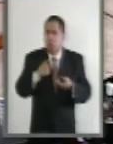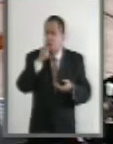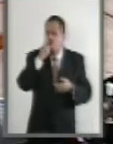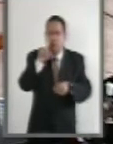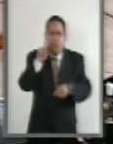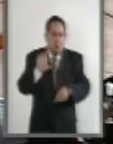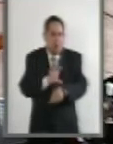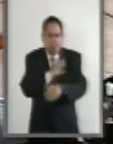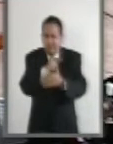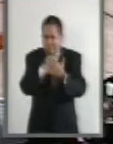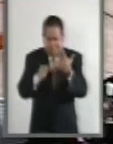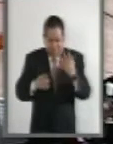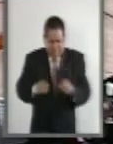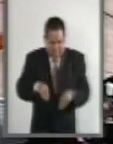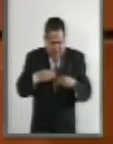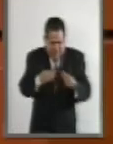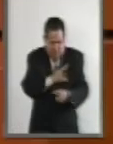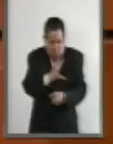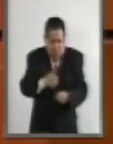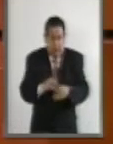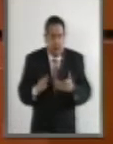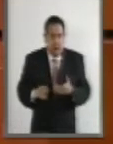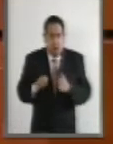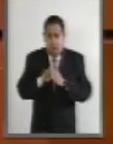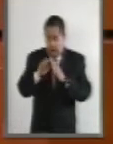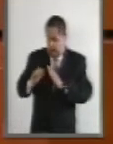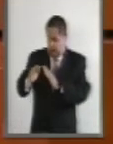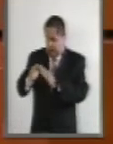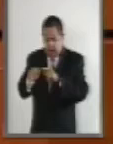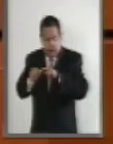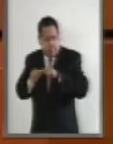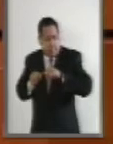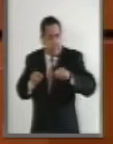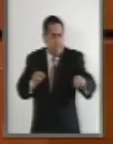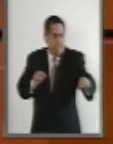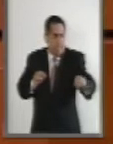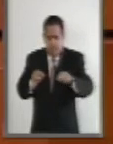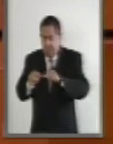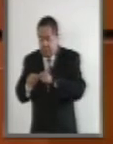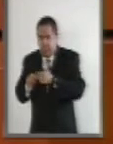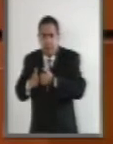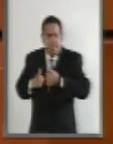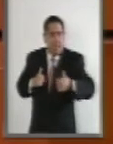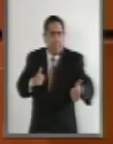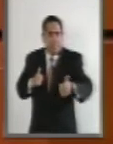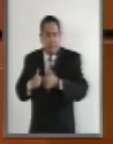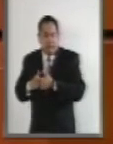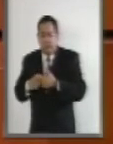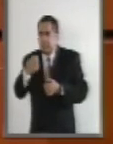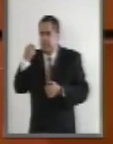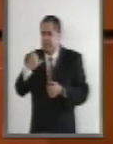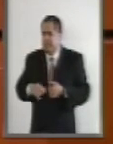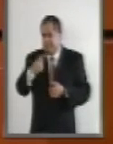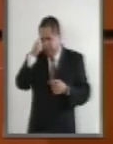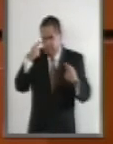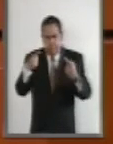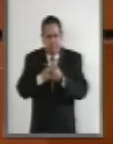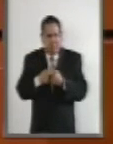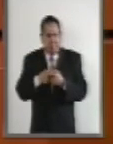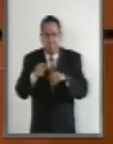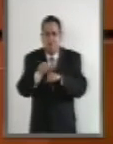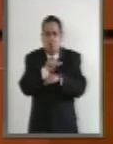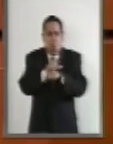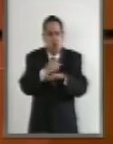La relación entre distancia y tiempo de recorrido es completamente ilógica por la saturación